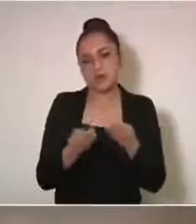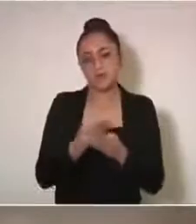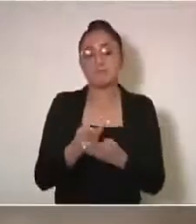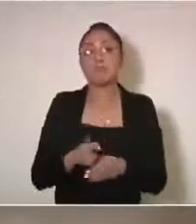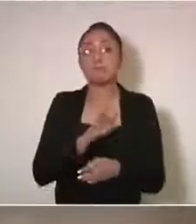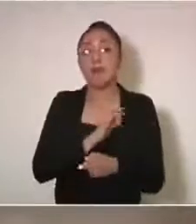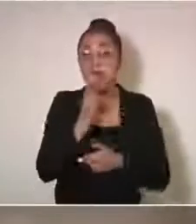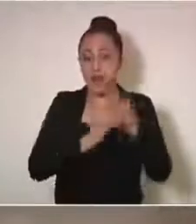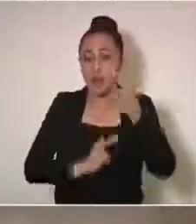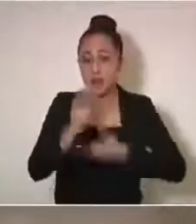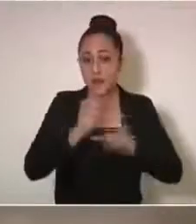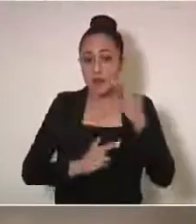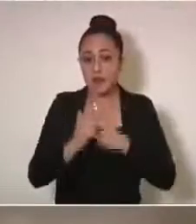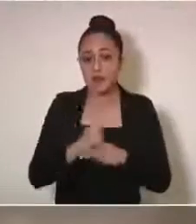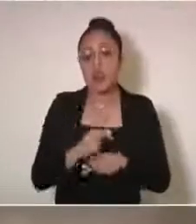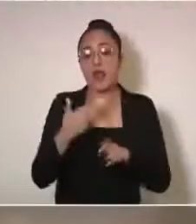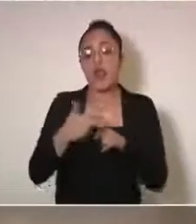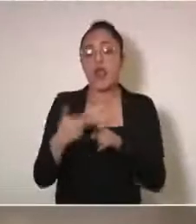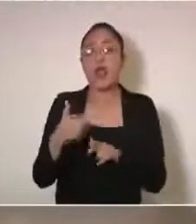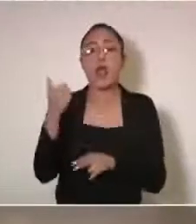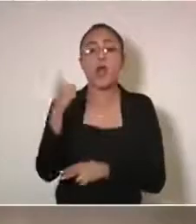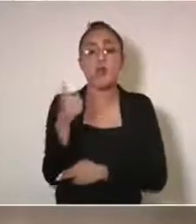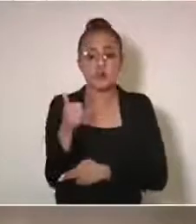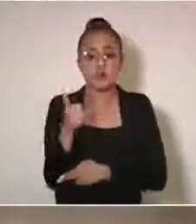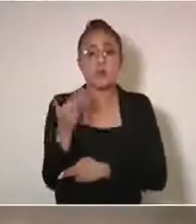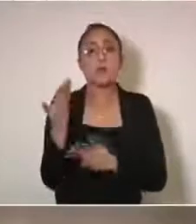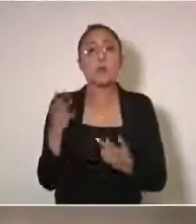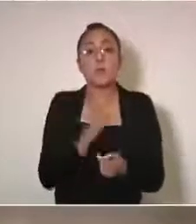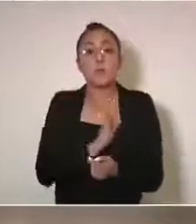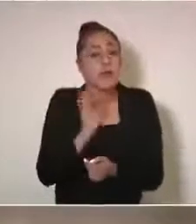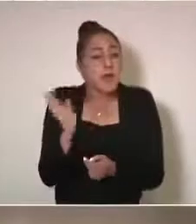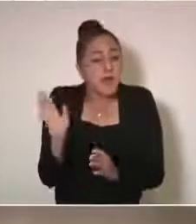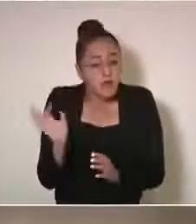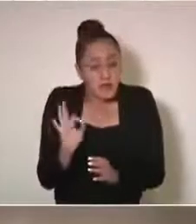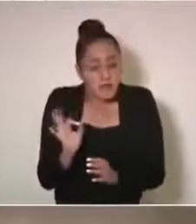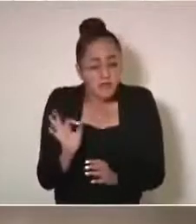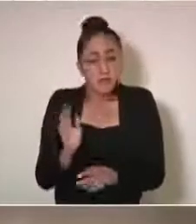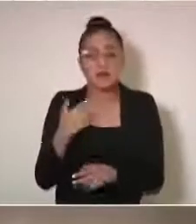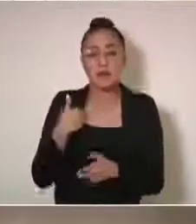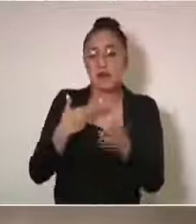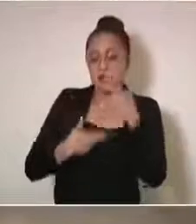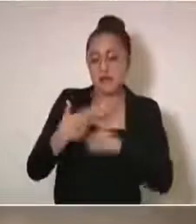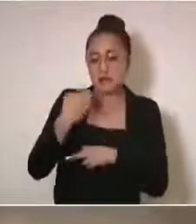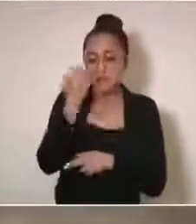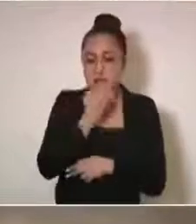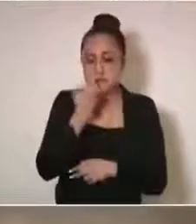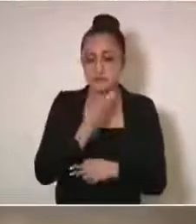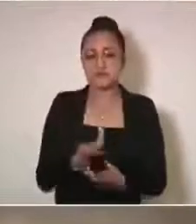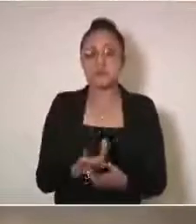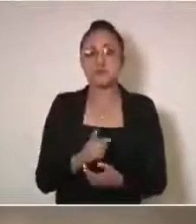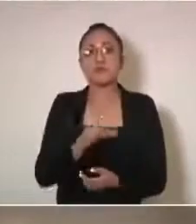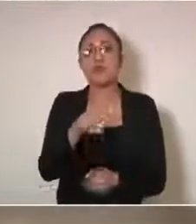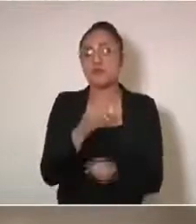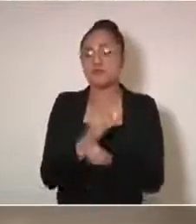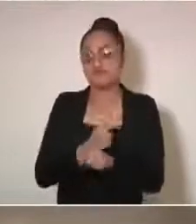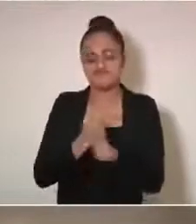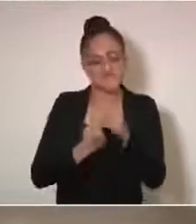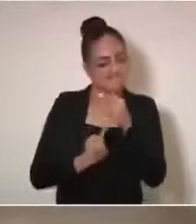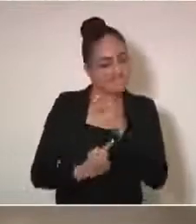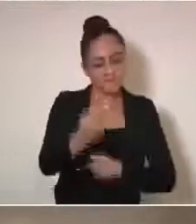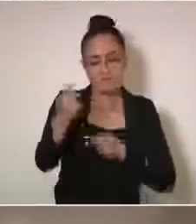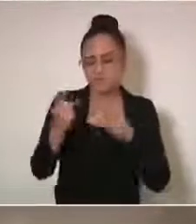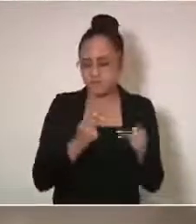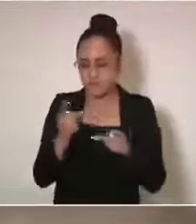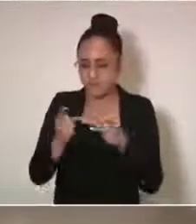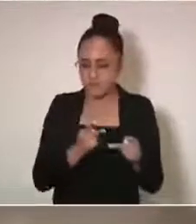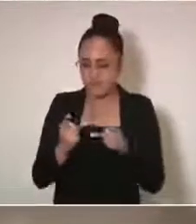regresar hasta agosto, en agosto, mientras se requiere toda una fase de preparación de aquí